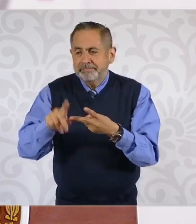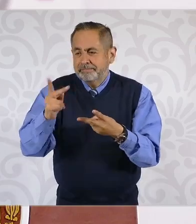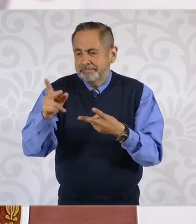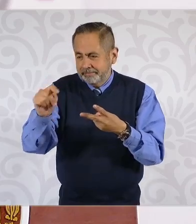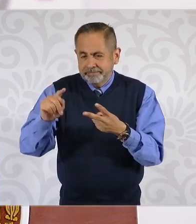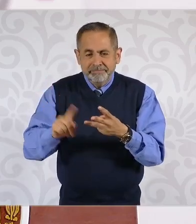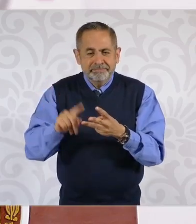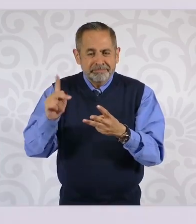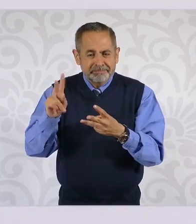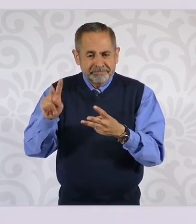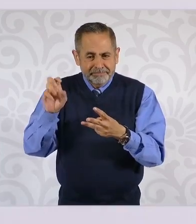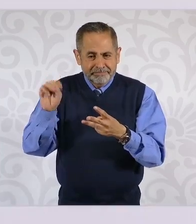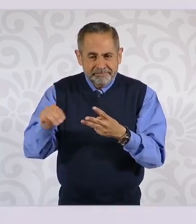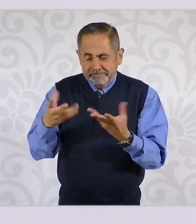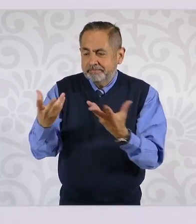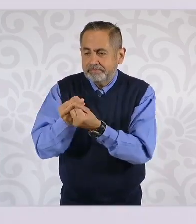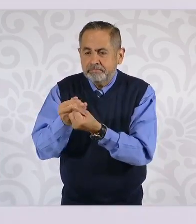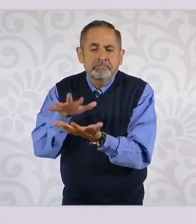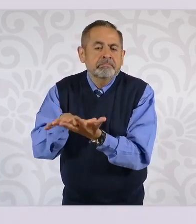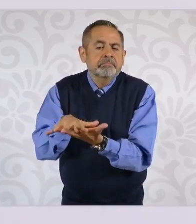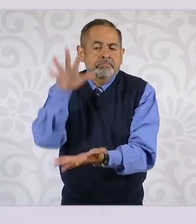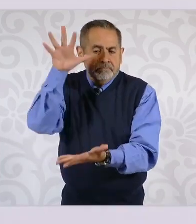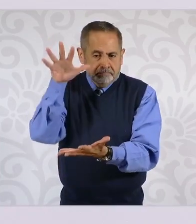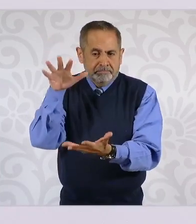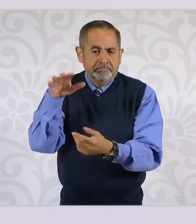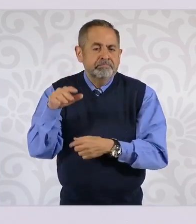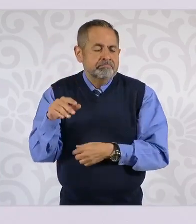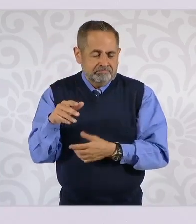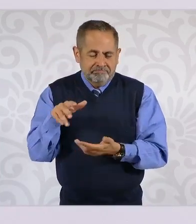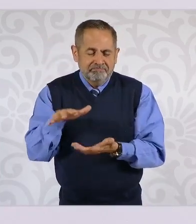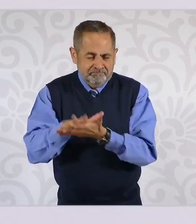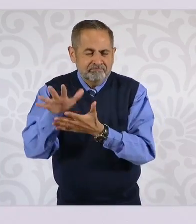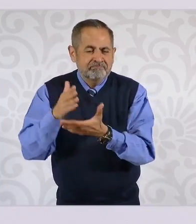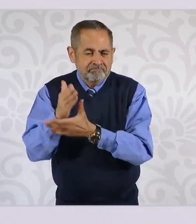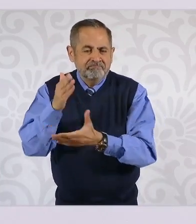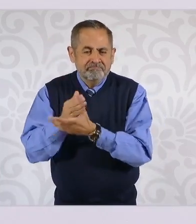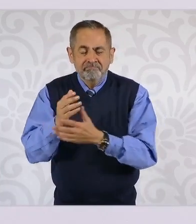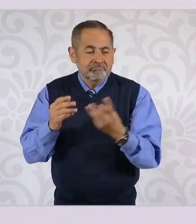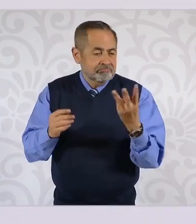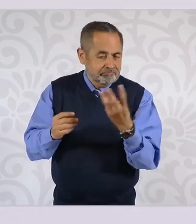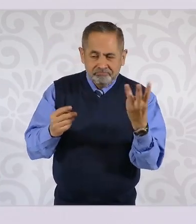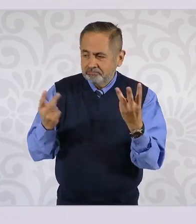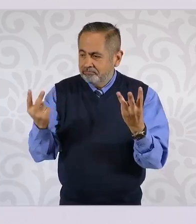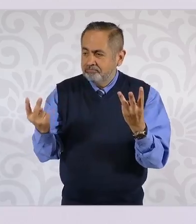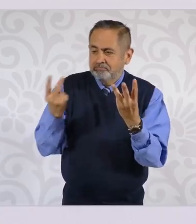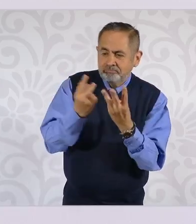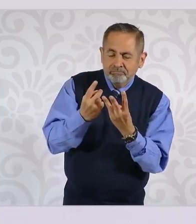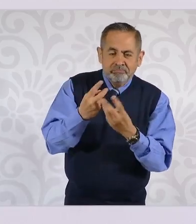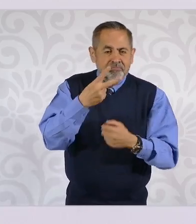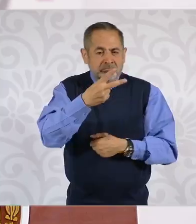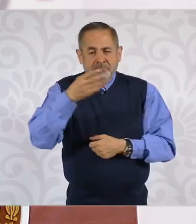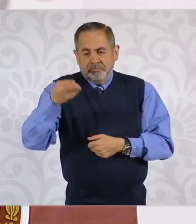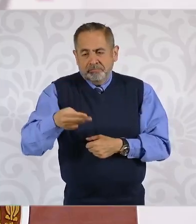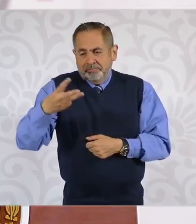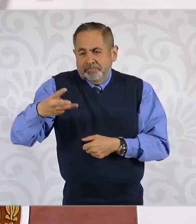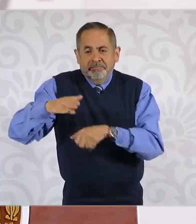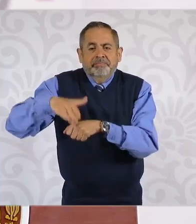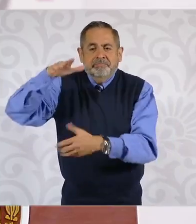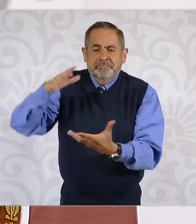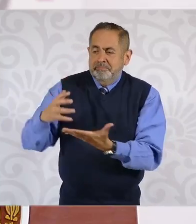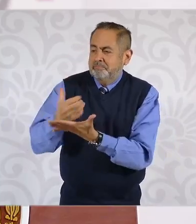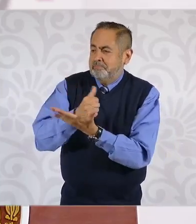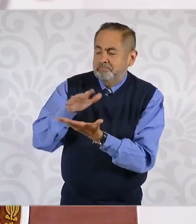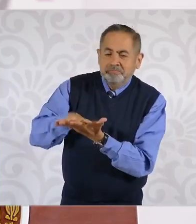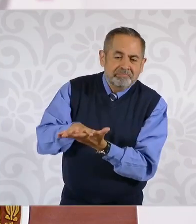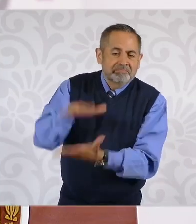PT y Partido Verde tiene mayoría calificada, es decir, más de las dos terceras partes de la Cámara de